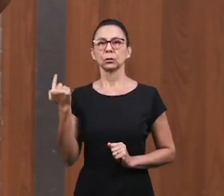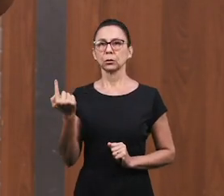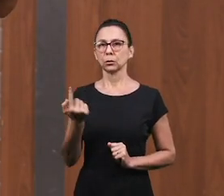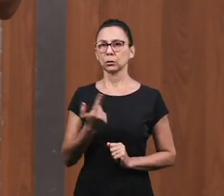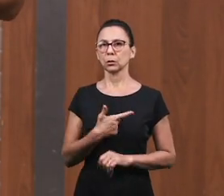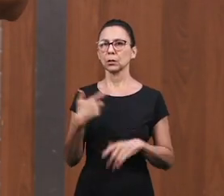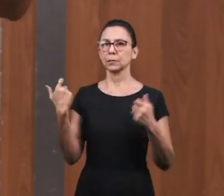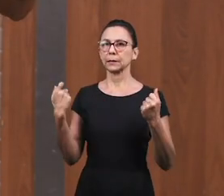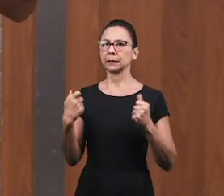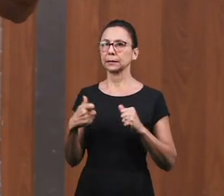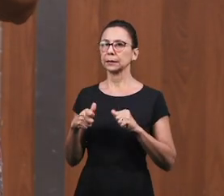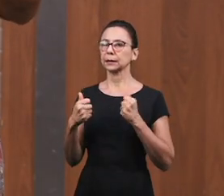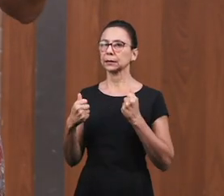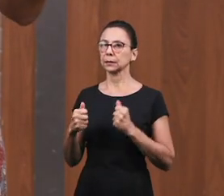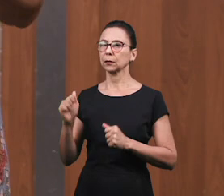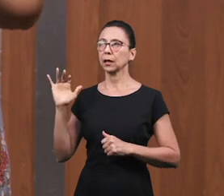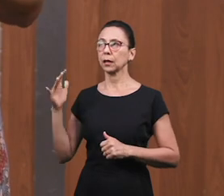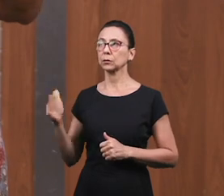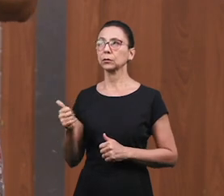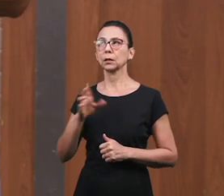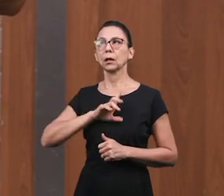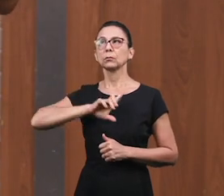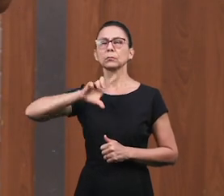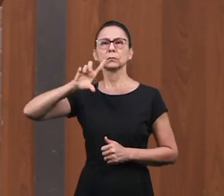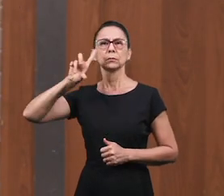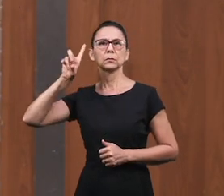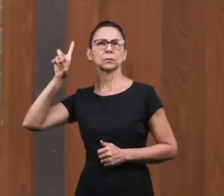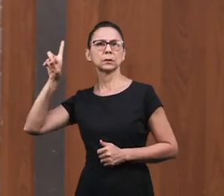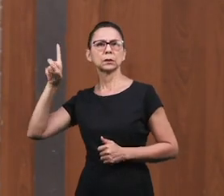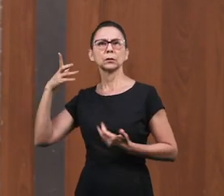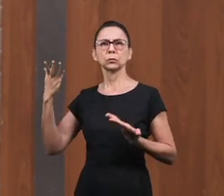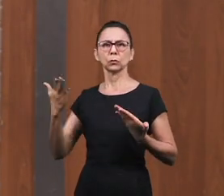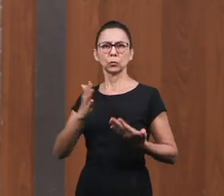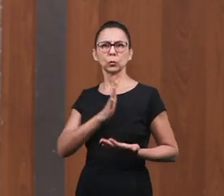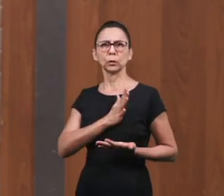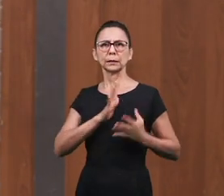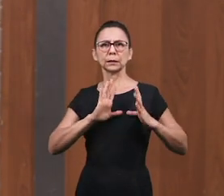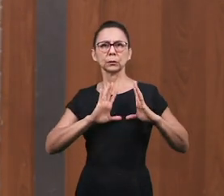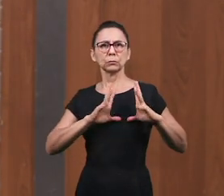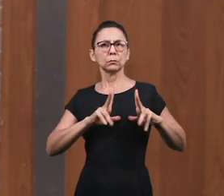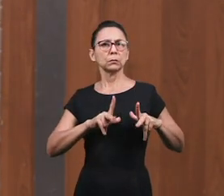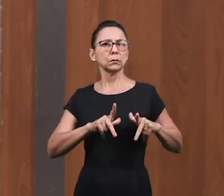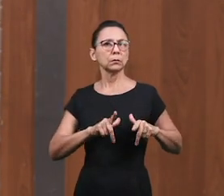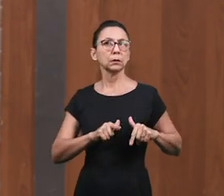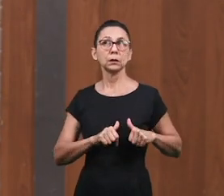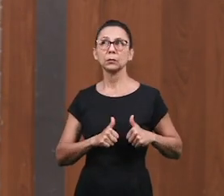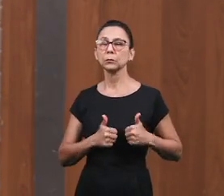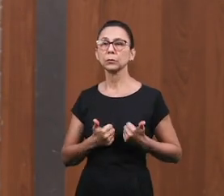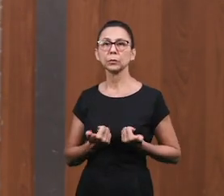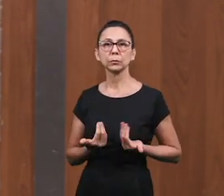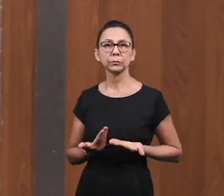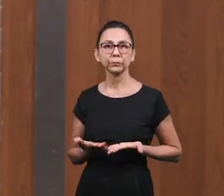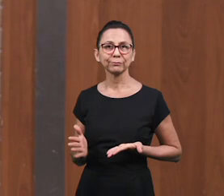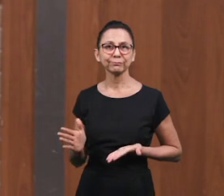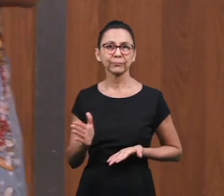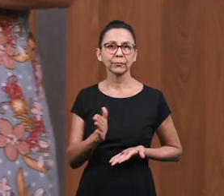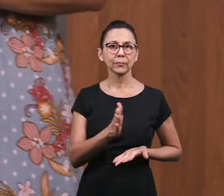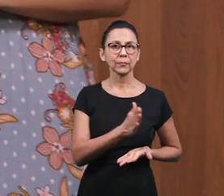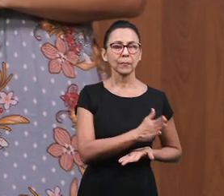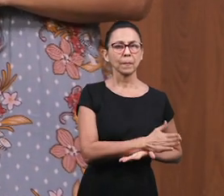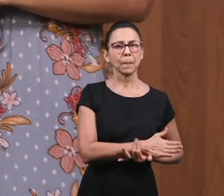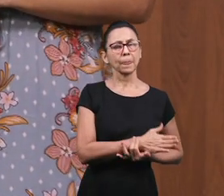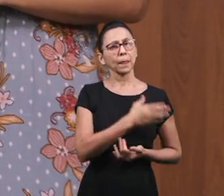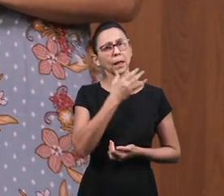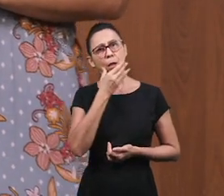Podemos Nosotros Debemos Estar delante De nuestro Dios Con sinceridad De corazón Ahora La